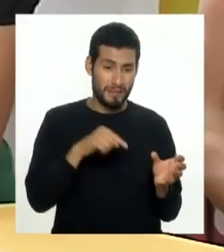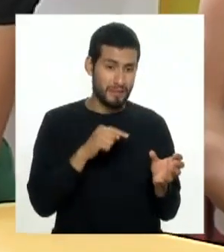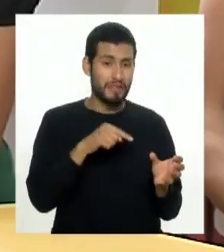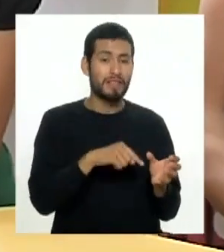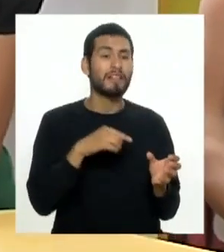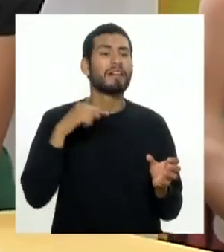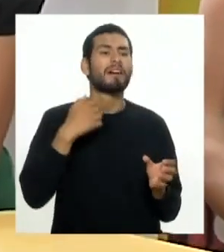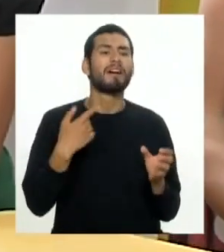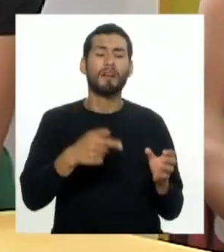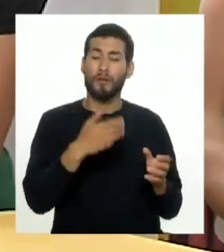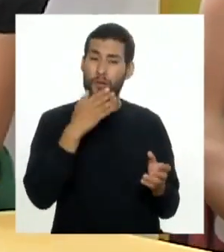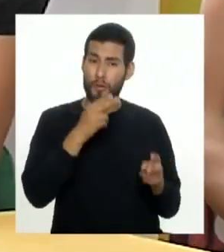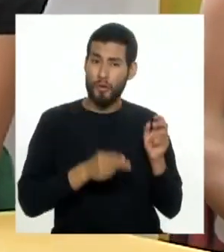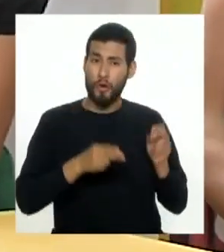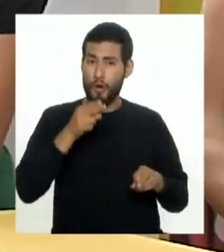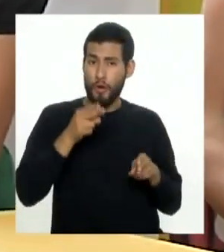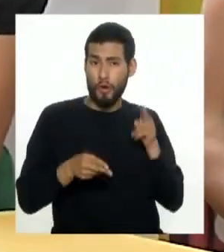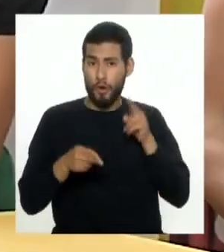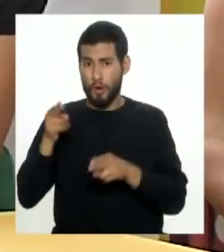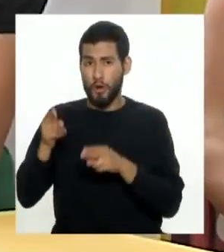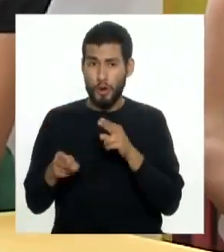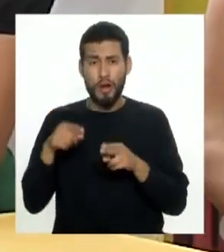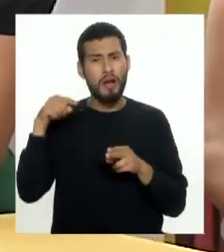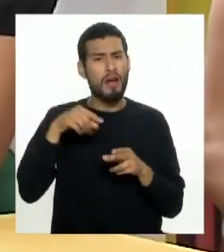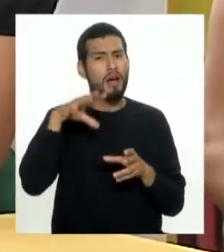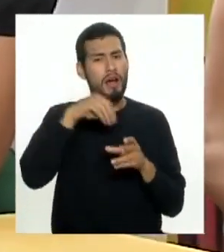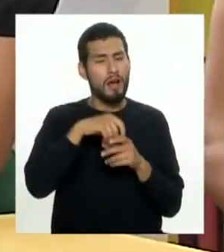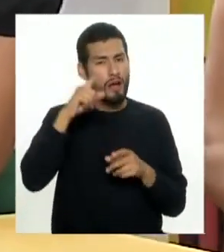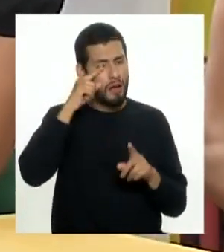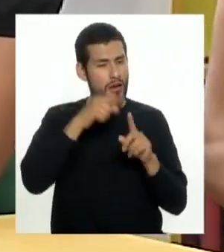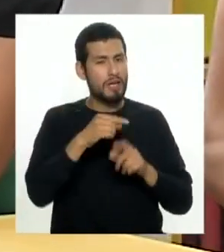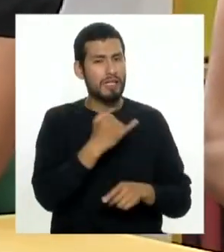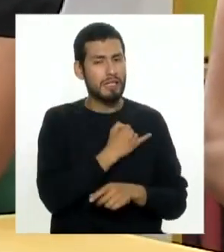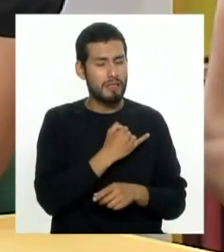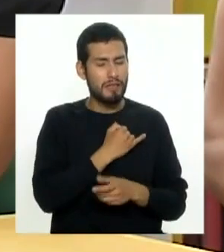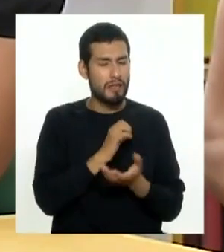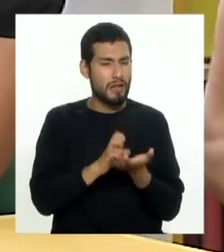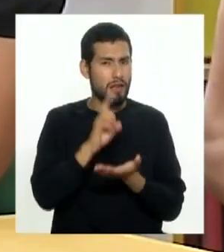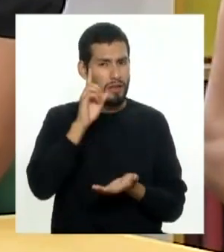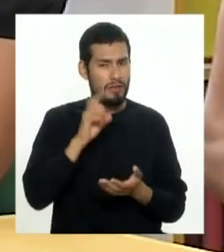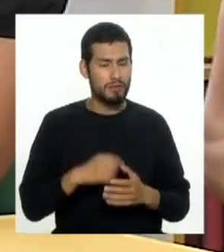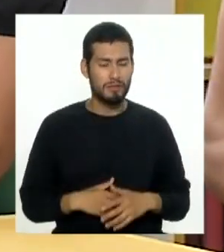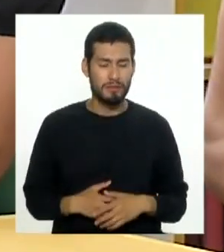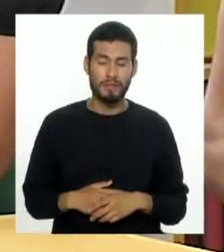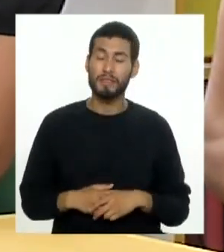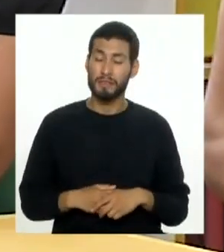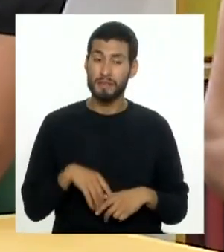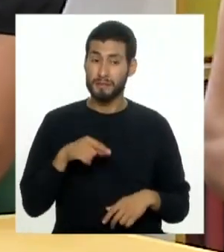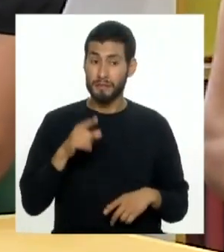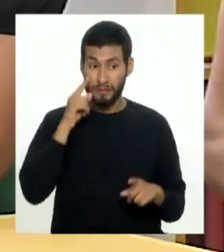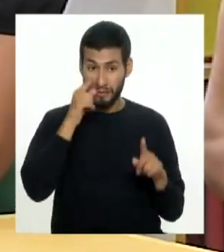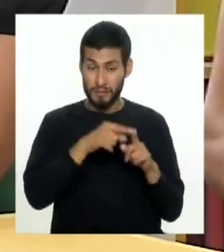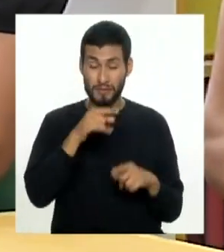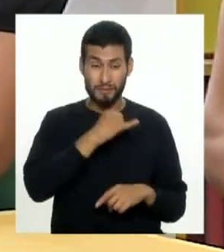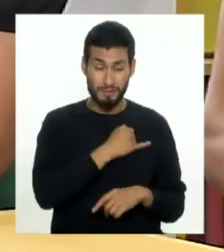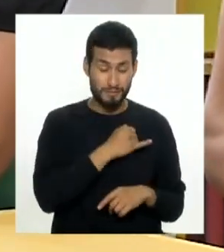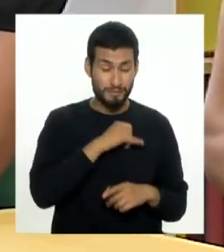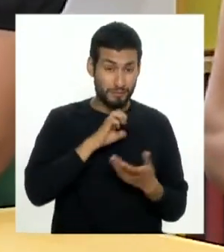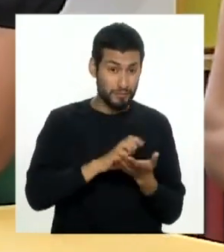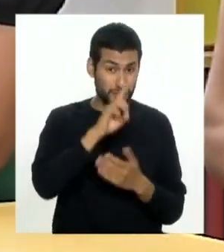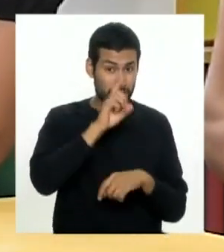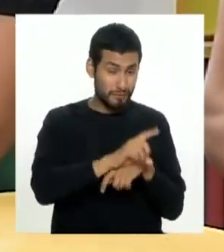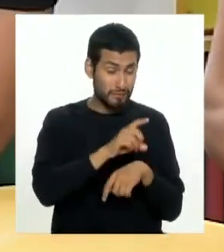tecnológico es un pequeño robot especialmente pensado para la educación inicial. Como está pensado para la educación inicial,